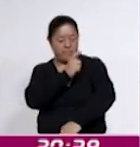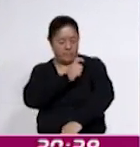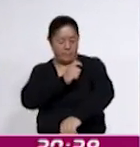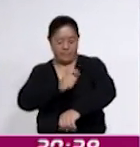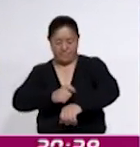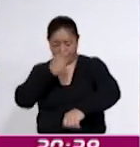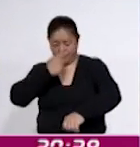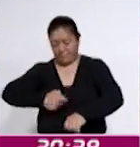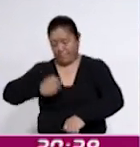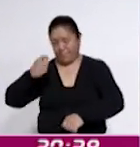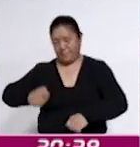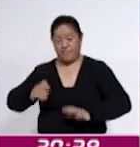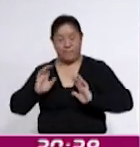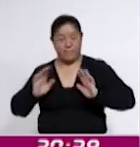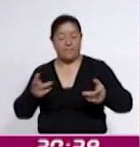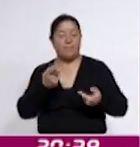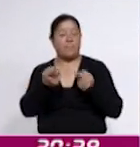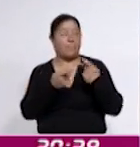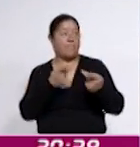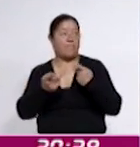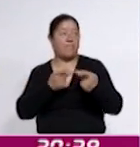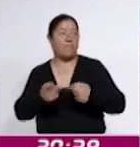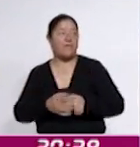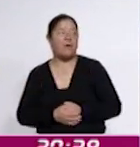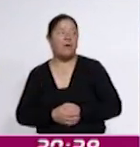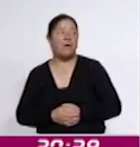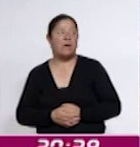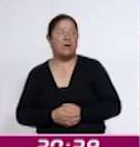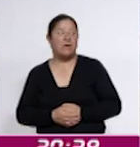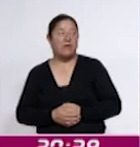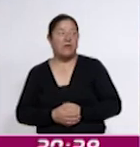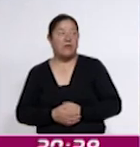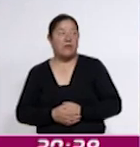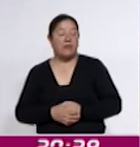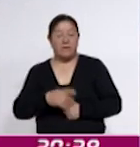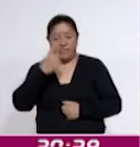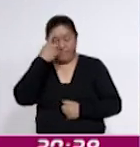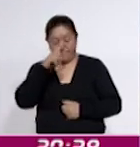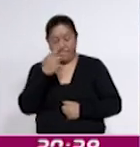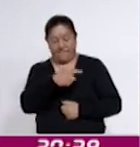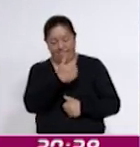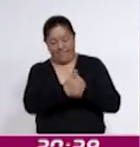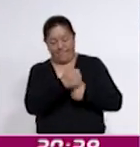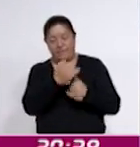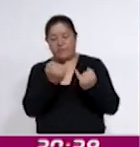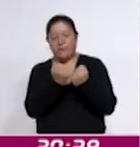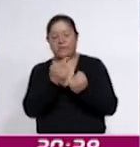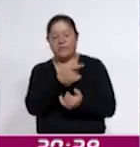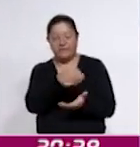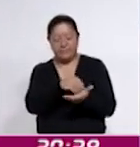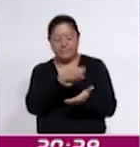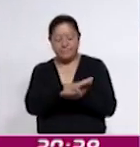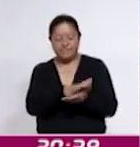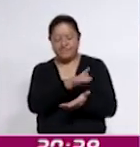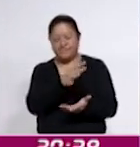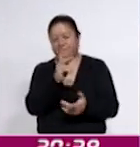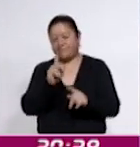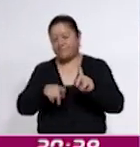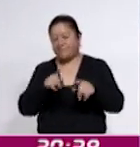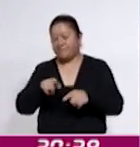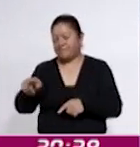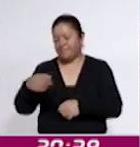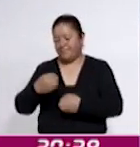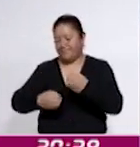en su mayoría, ya preparados para el concurso, y para que se les dé su clasificación correspondiente, de acuerdo a los jueces de la